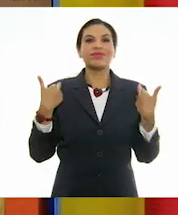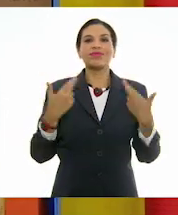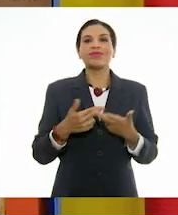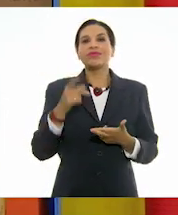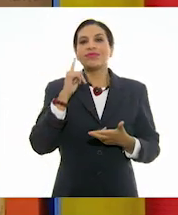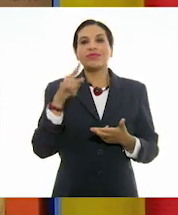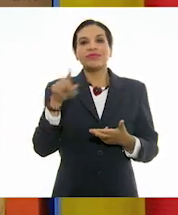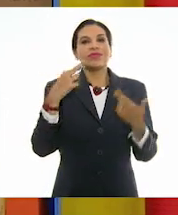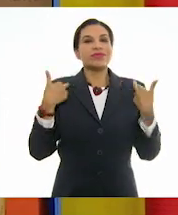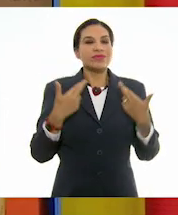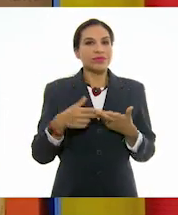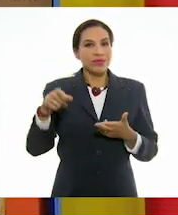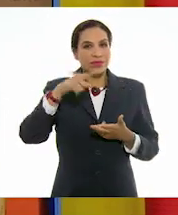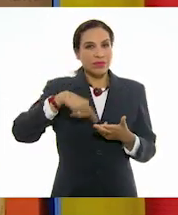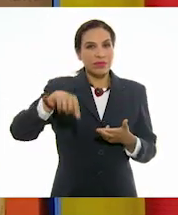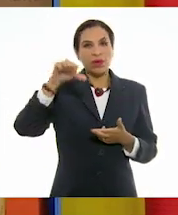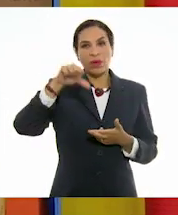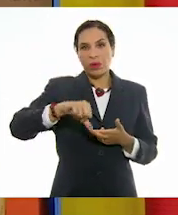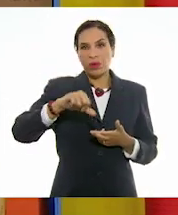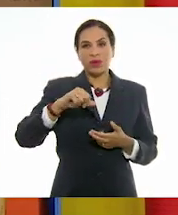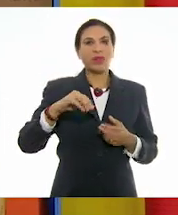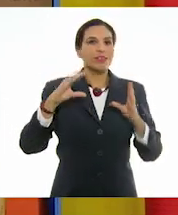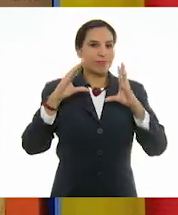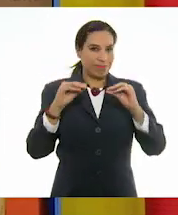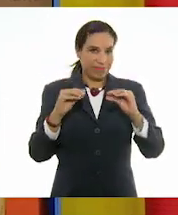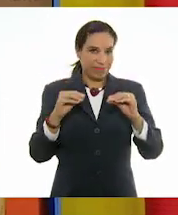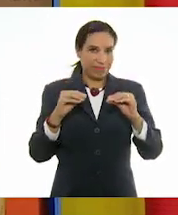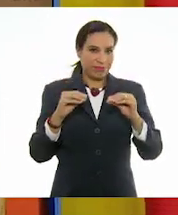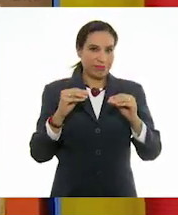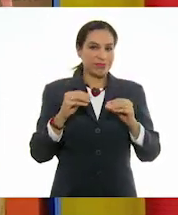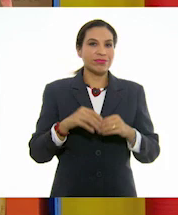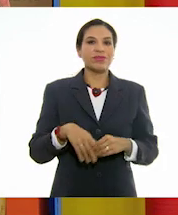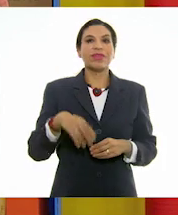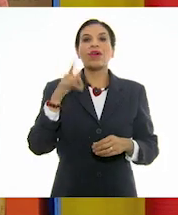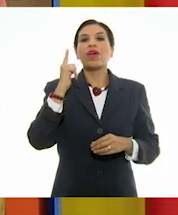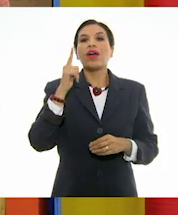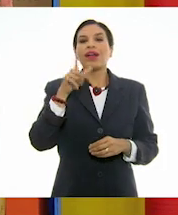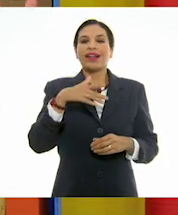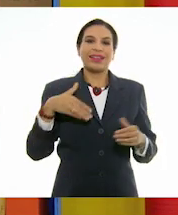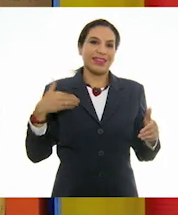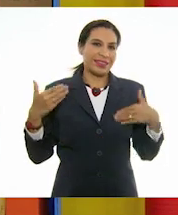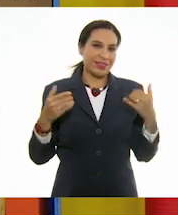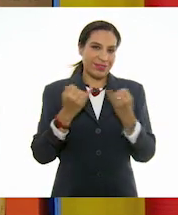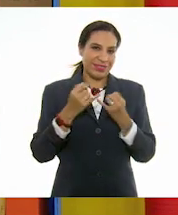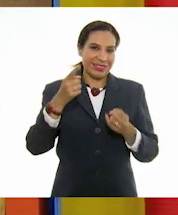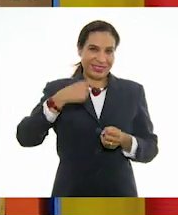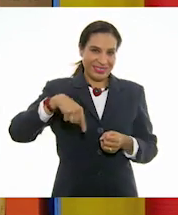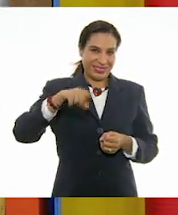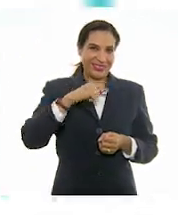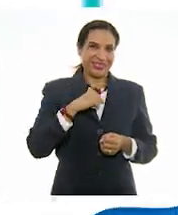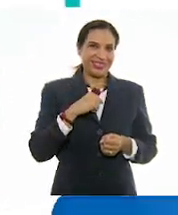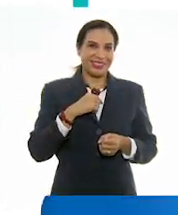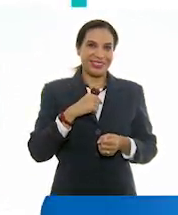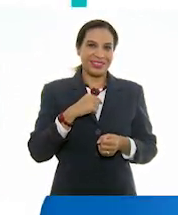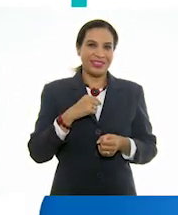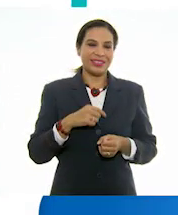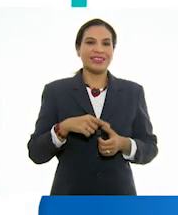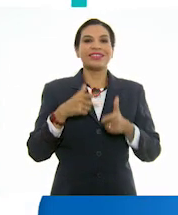maestras y a los maestros que hoy nos dieron clases. Espero que lo hayan disfrutado tanto como nosotros.